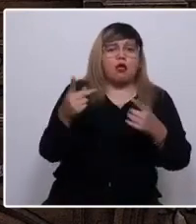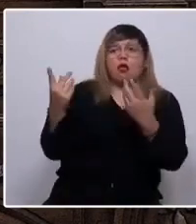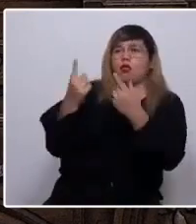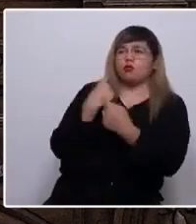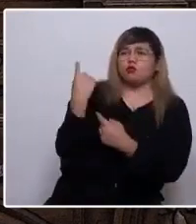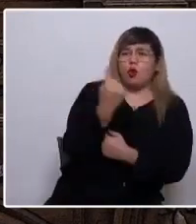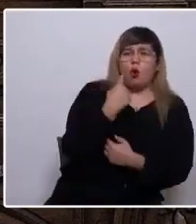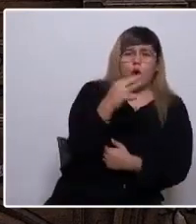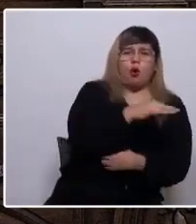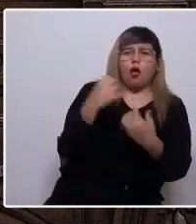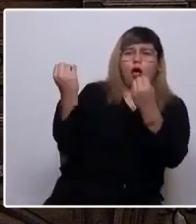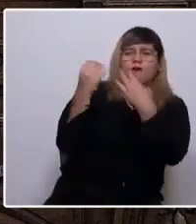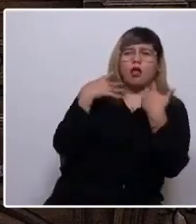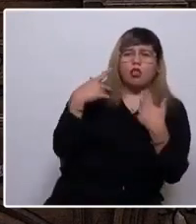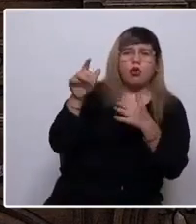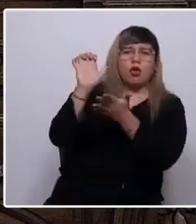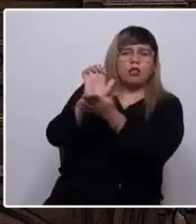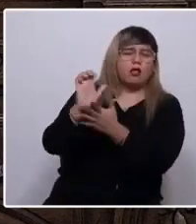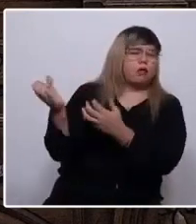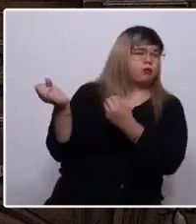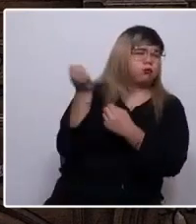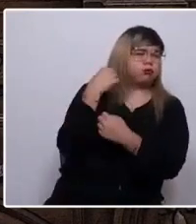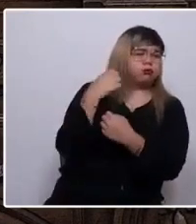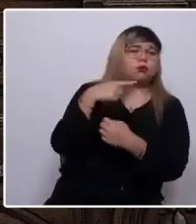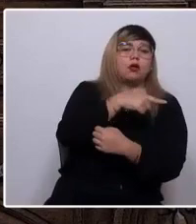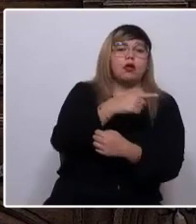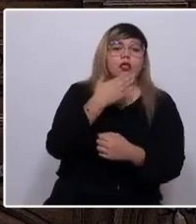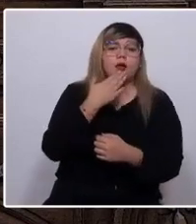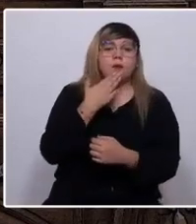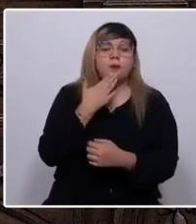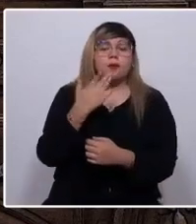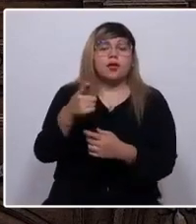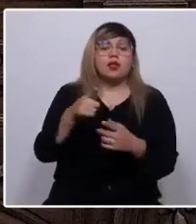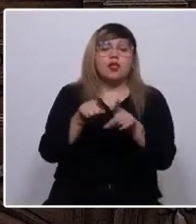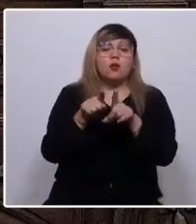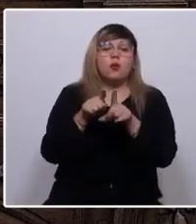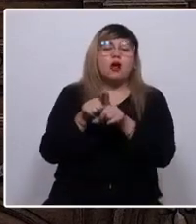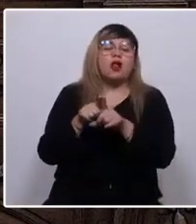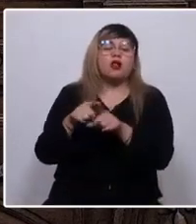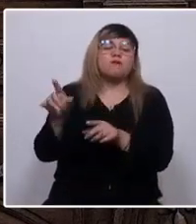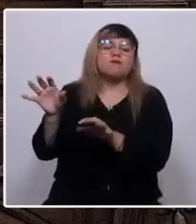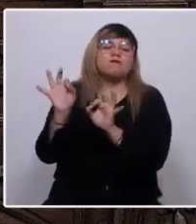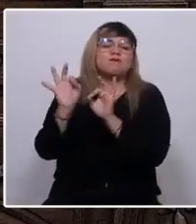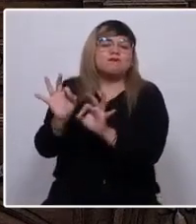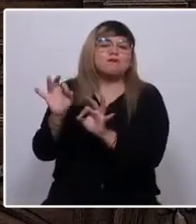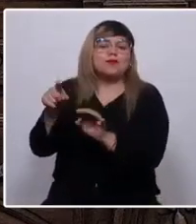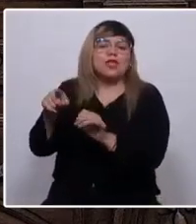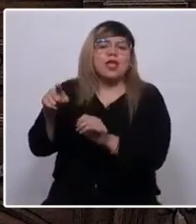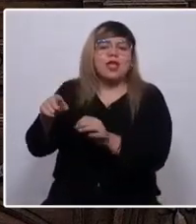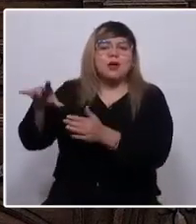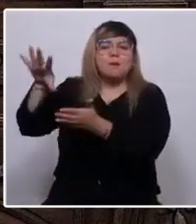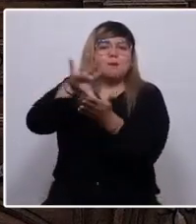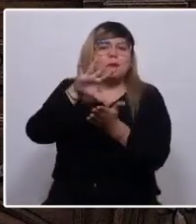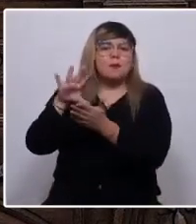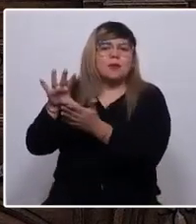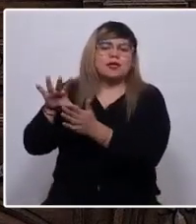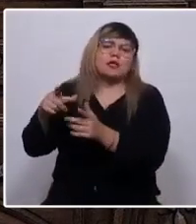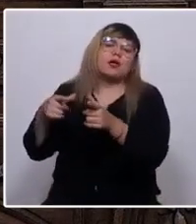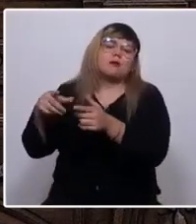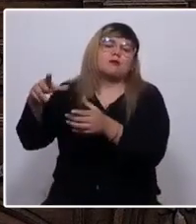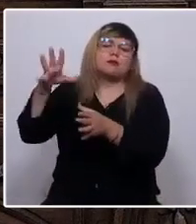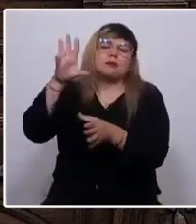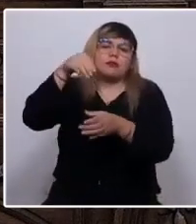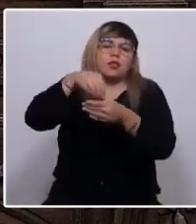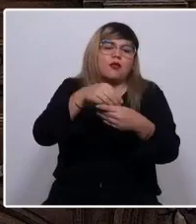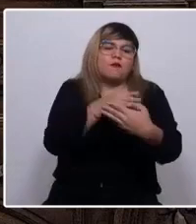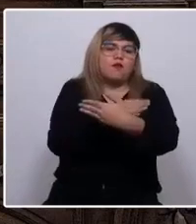mirada centralista y hegemónica, incapaz de reconocer la existencia y particularidad de las naciones que cohabitan dentro de las fronteras